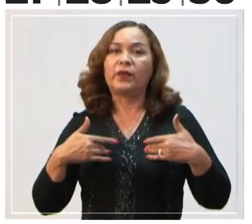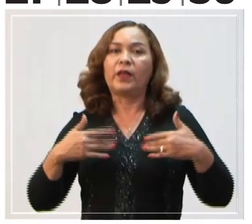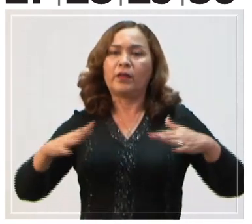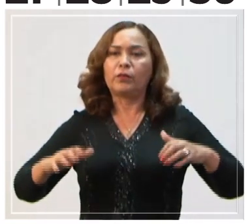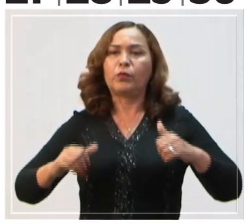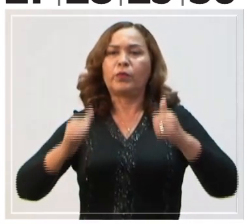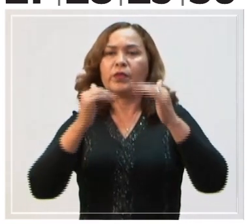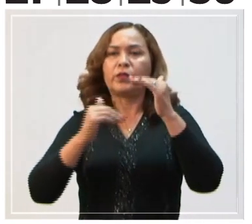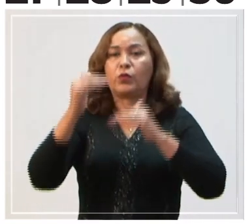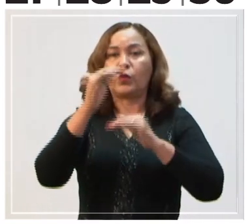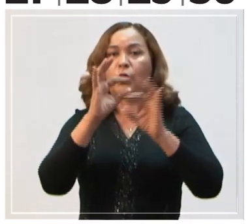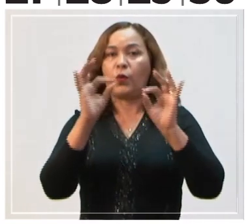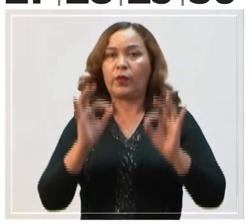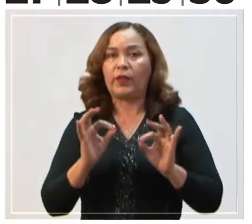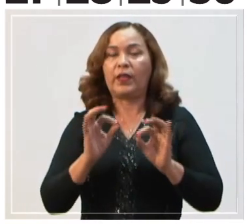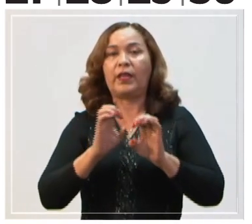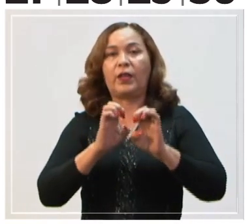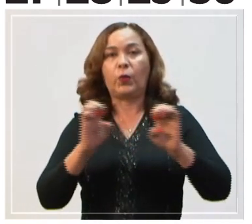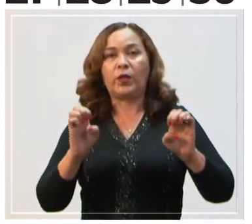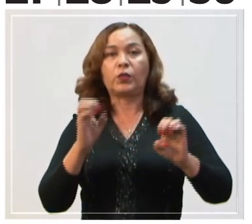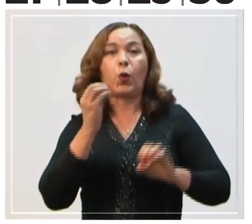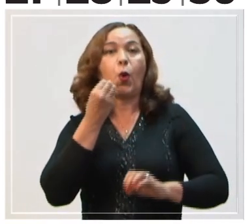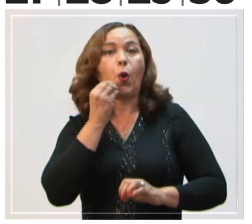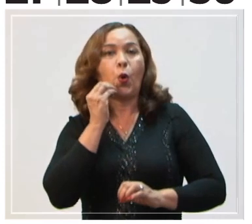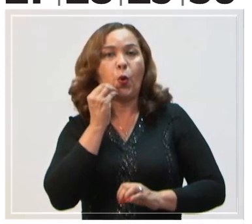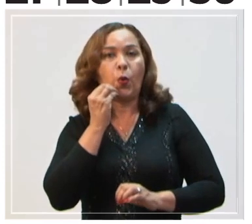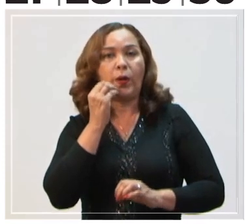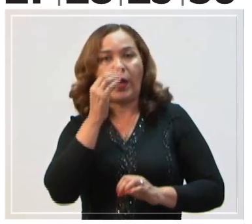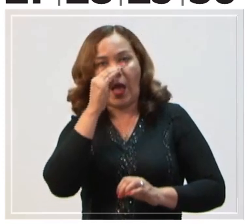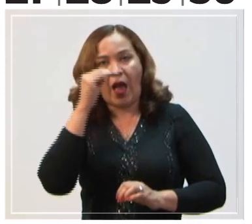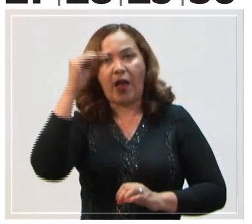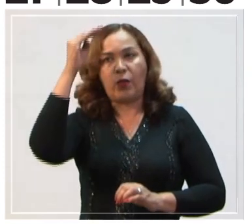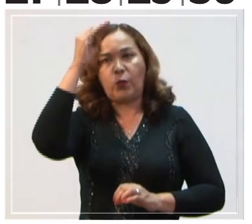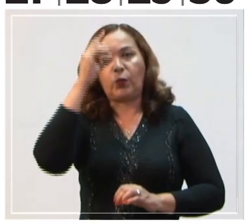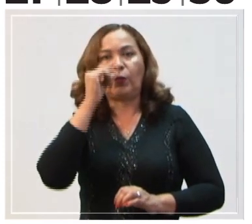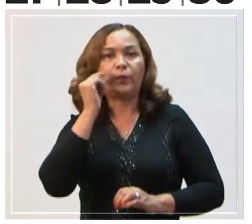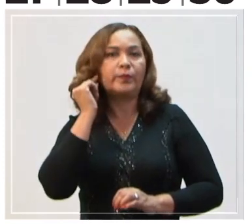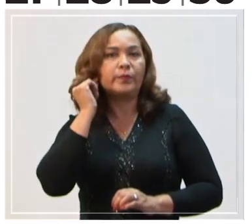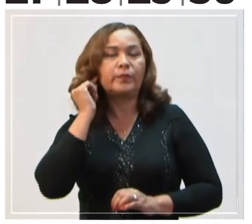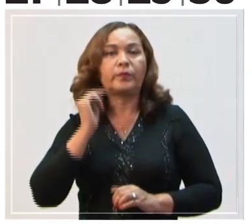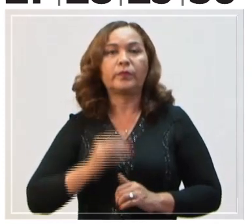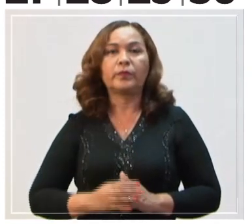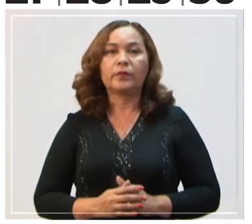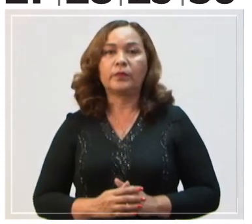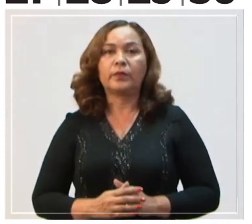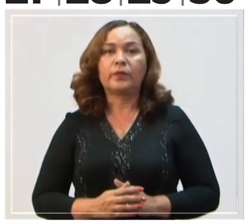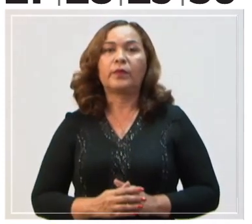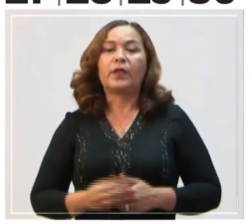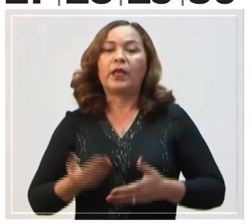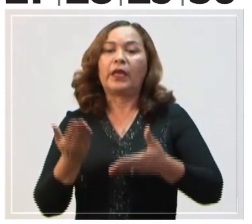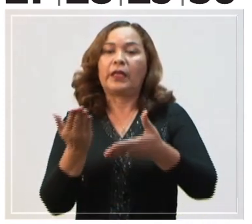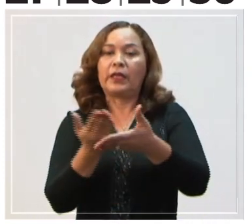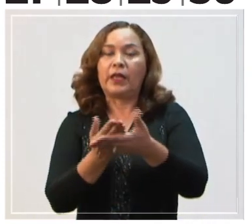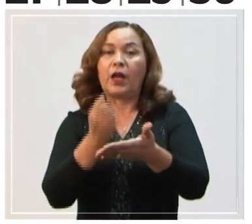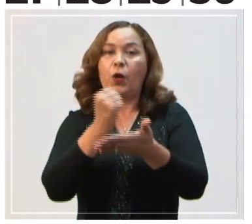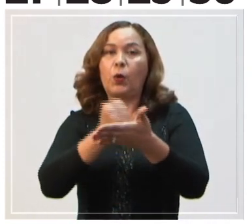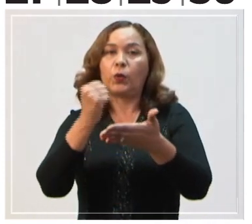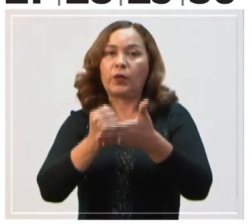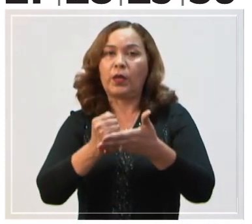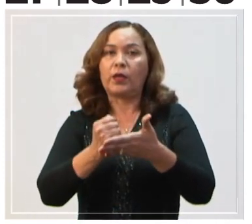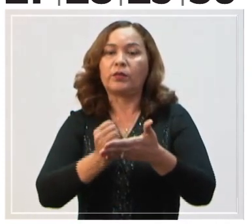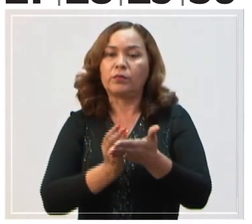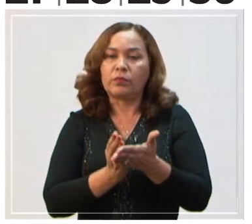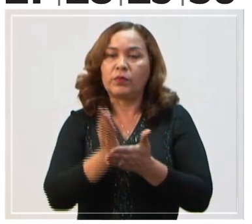recuperación de la modalidad de educación de jóvenes, adultas y adultos. Día Entrega de constancia de